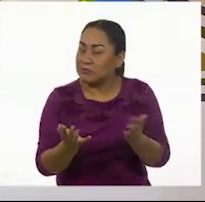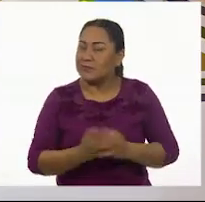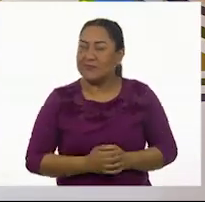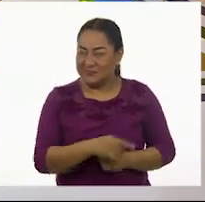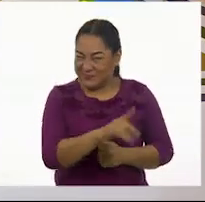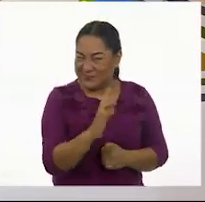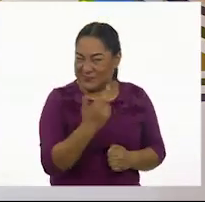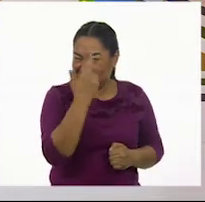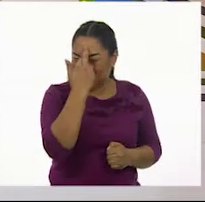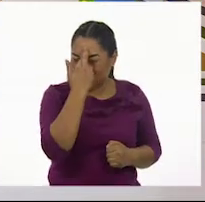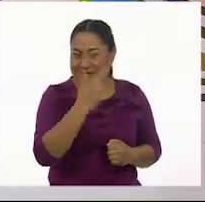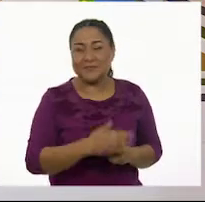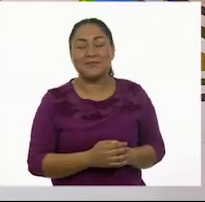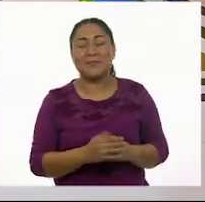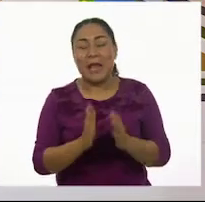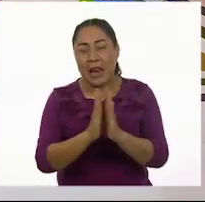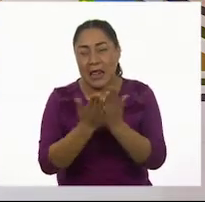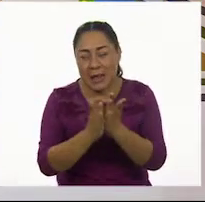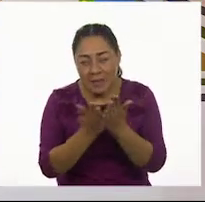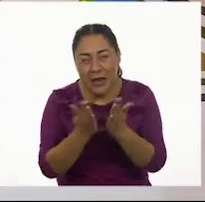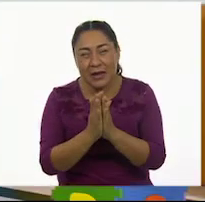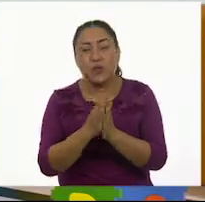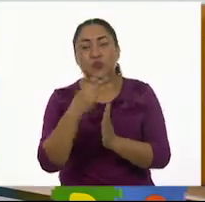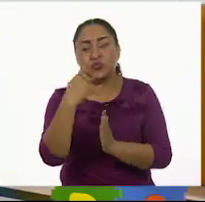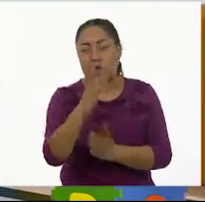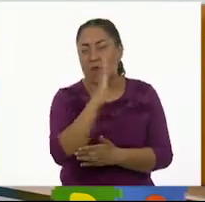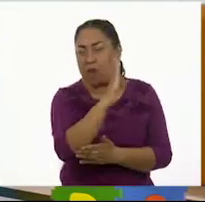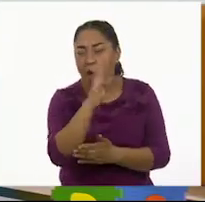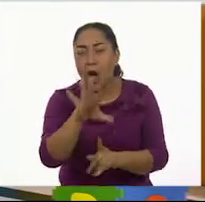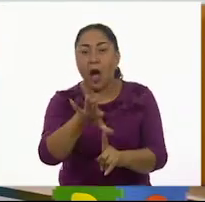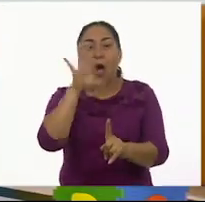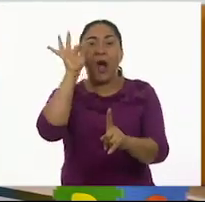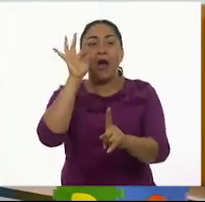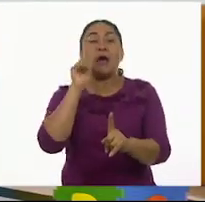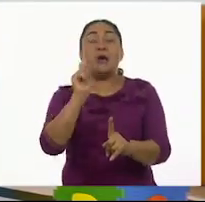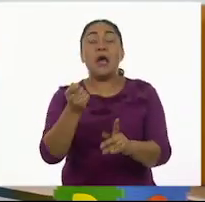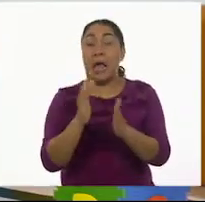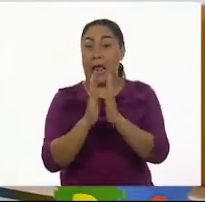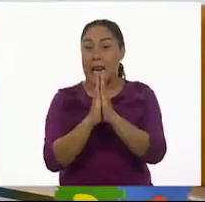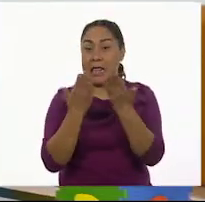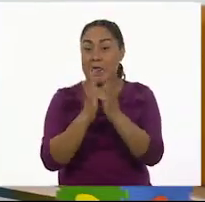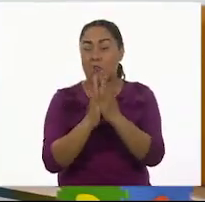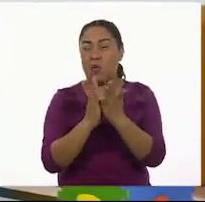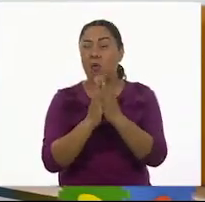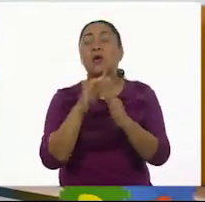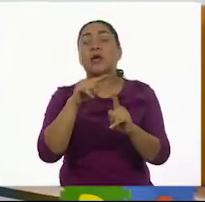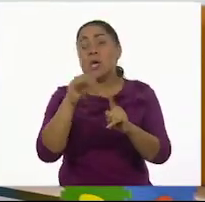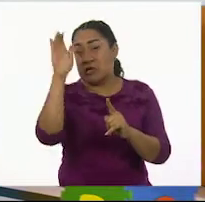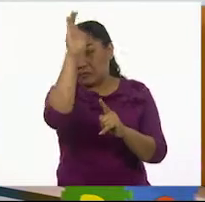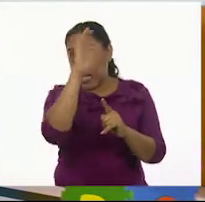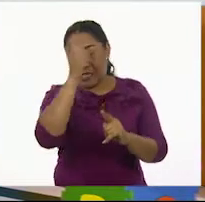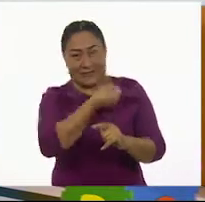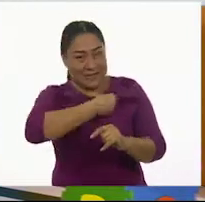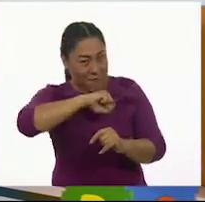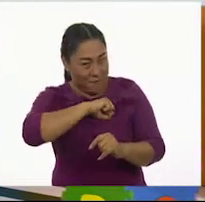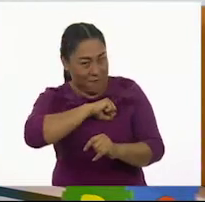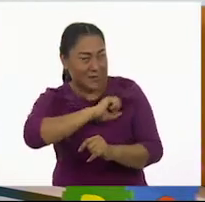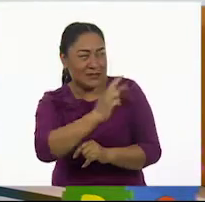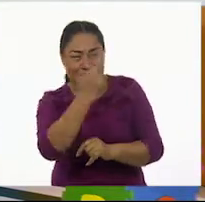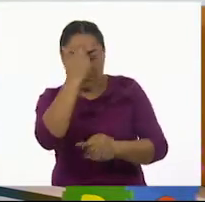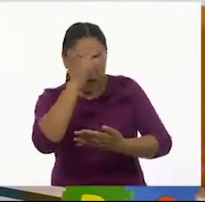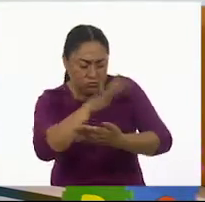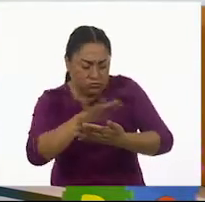recordamos bien, nosotros el libro que encontramos en nuestra biblioteca era el gran libro de las ciencias de la salud. Y estábamos viendo que nuestra